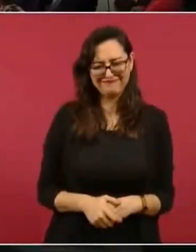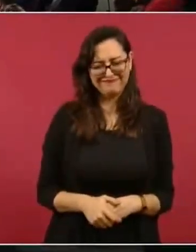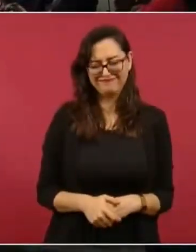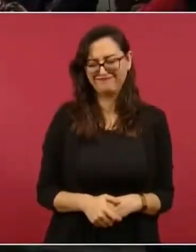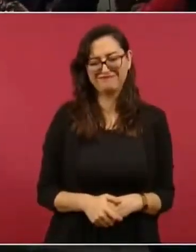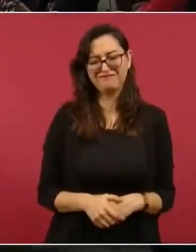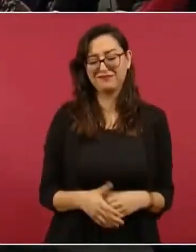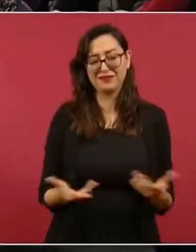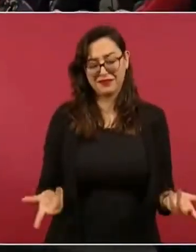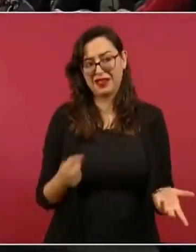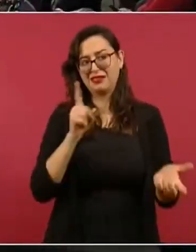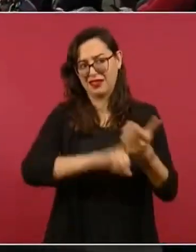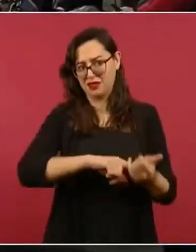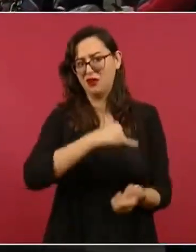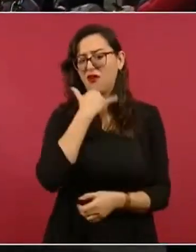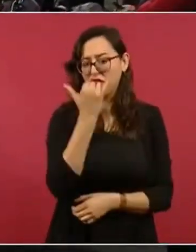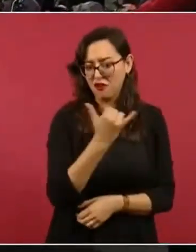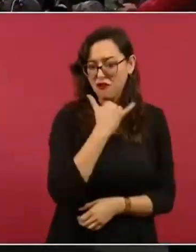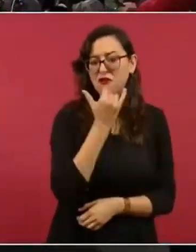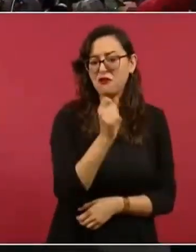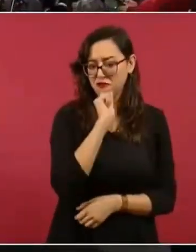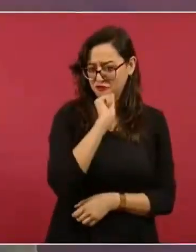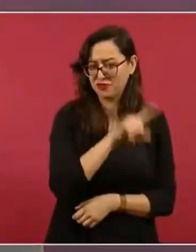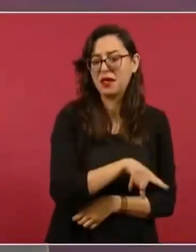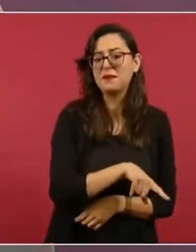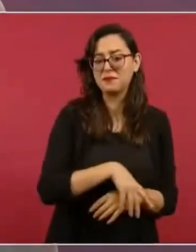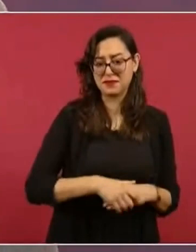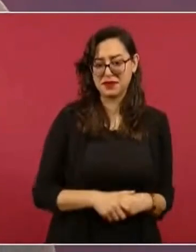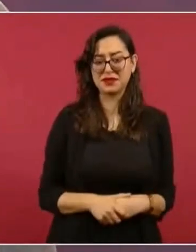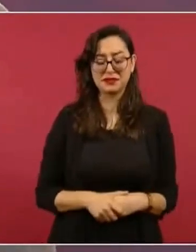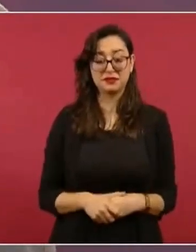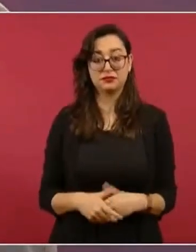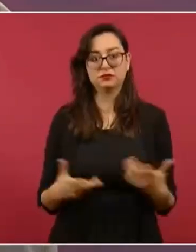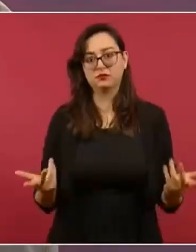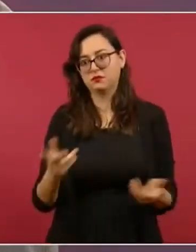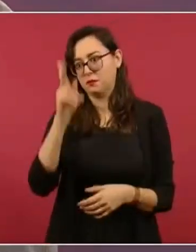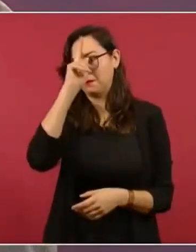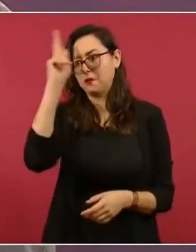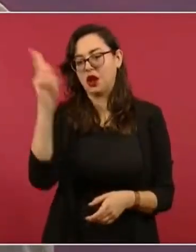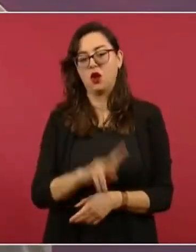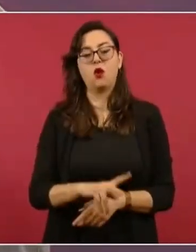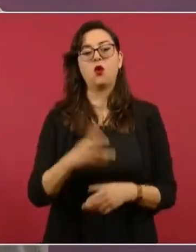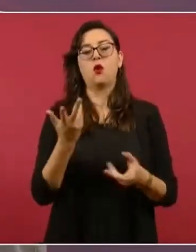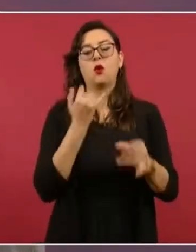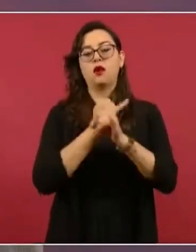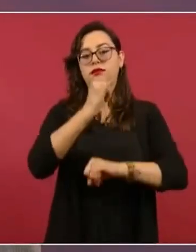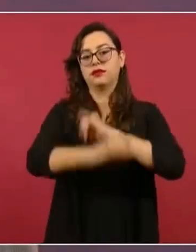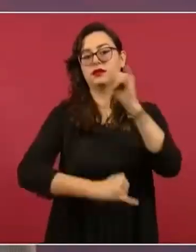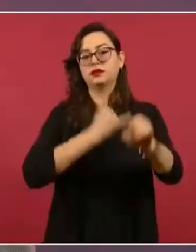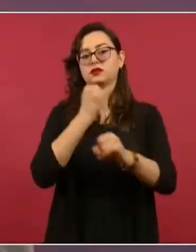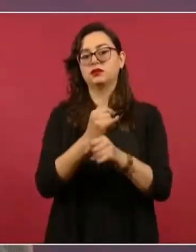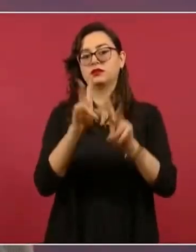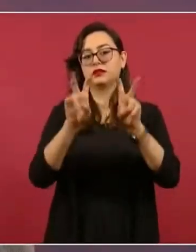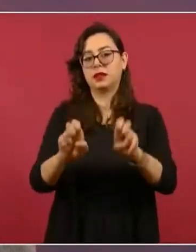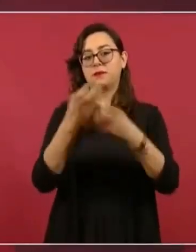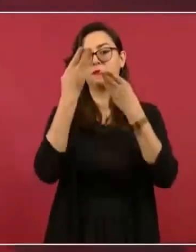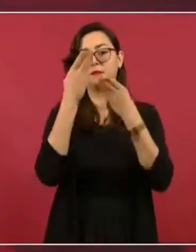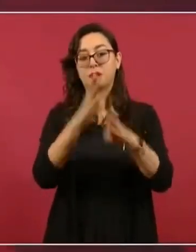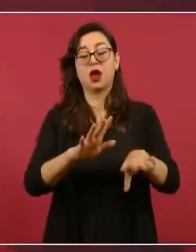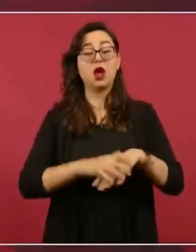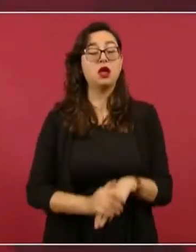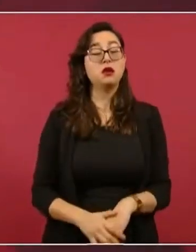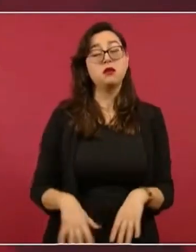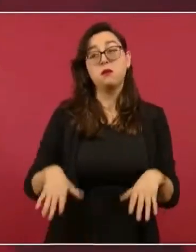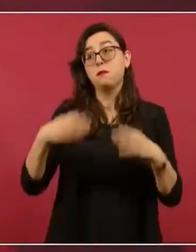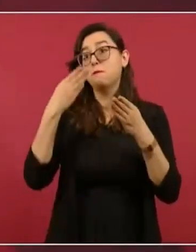centros financieros internacionales, ya lo dijo el Banco Mundial,